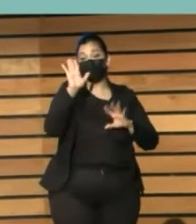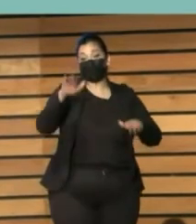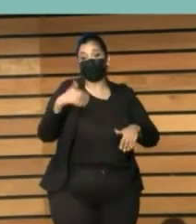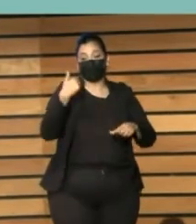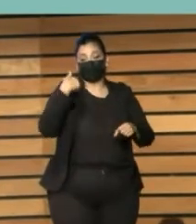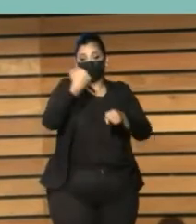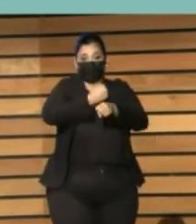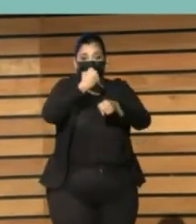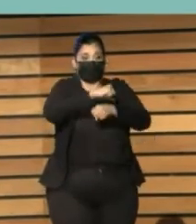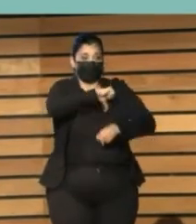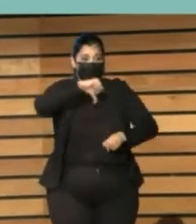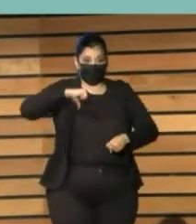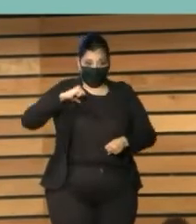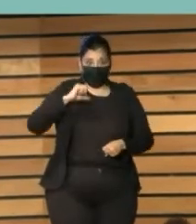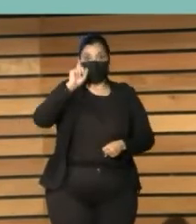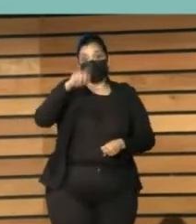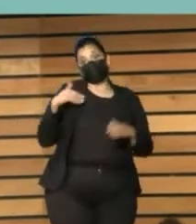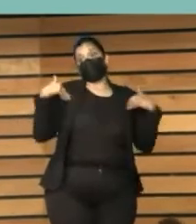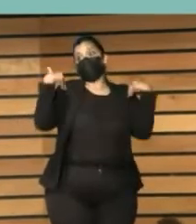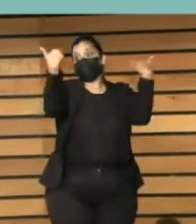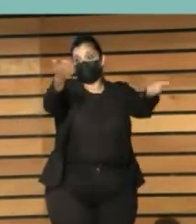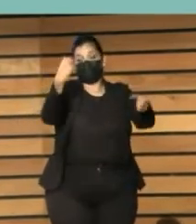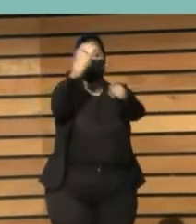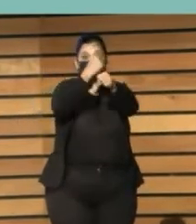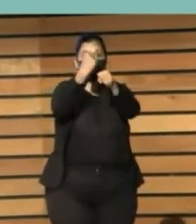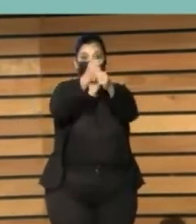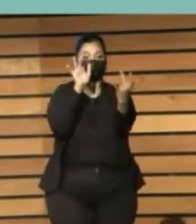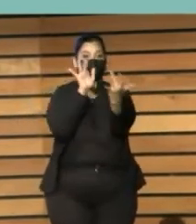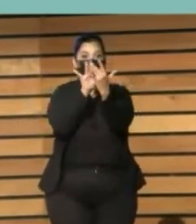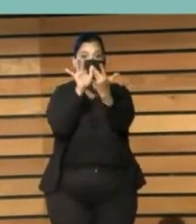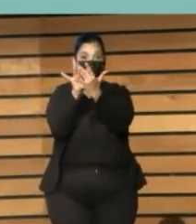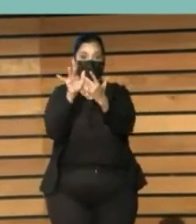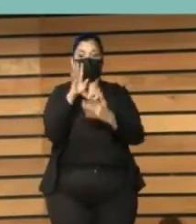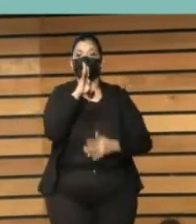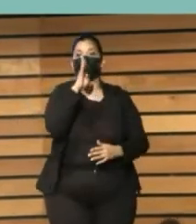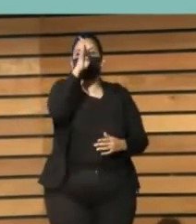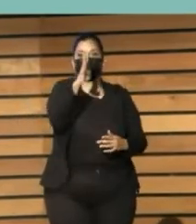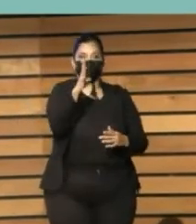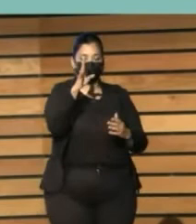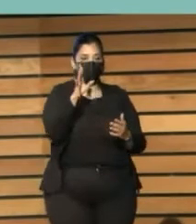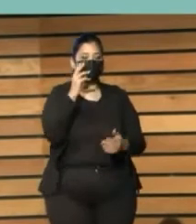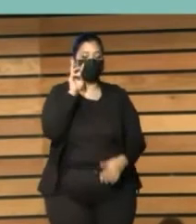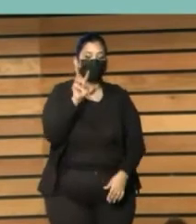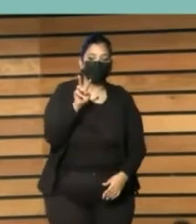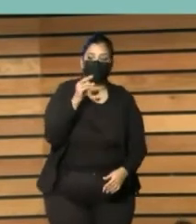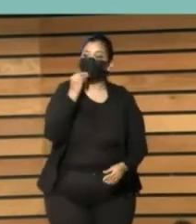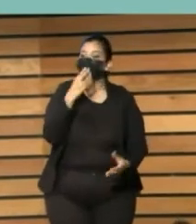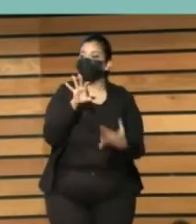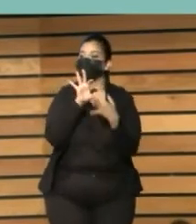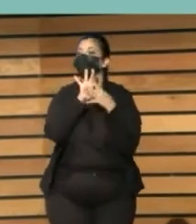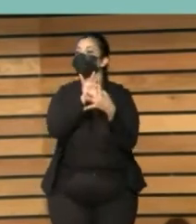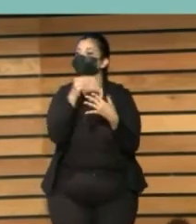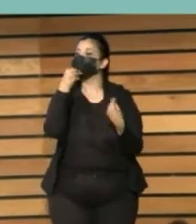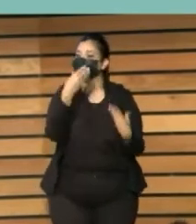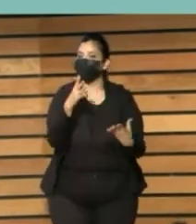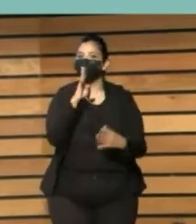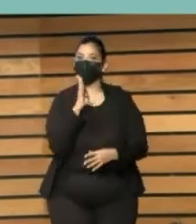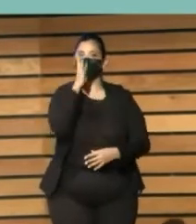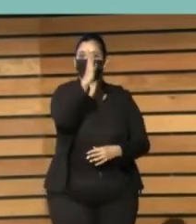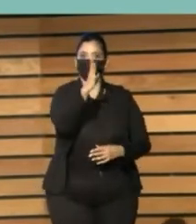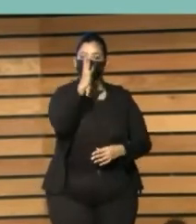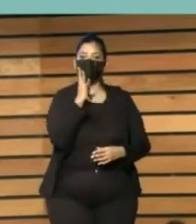hay que elaborarlo y revisarlo cada cuatro años. Yo creo que aquí hay un paso más allá de lo que es